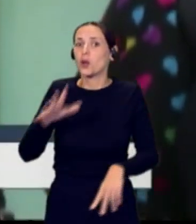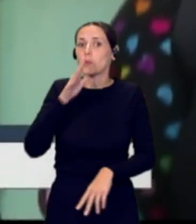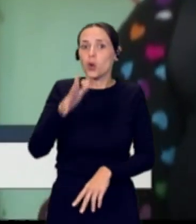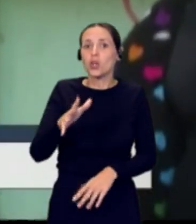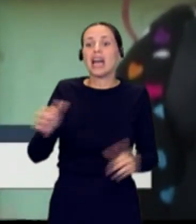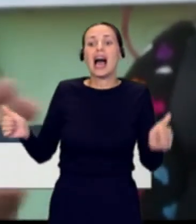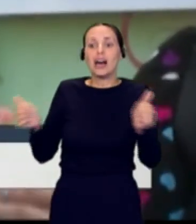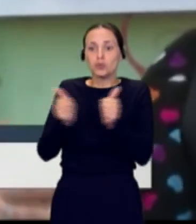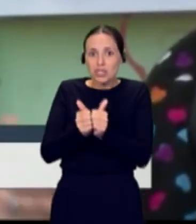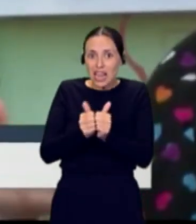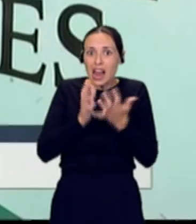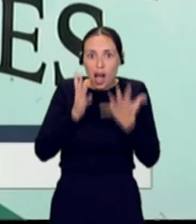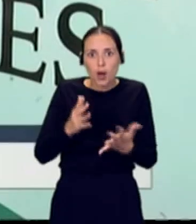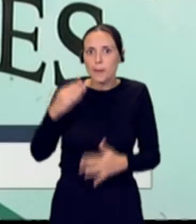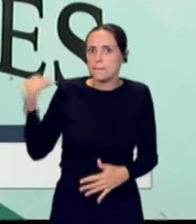momento está de baja.